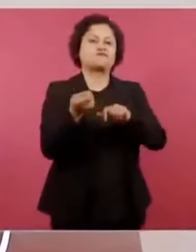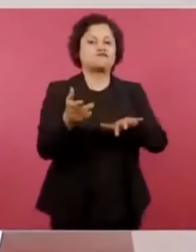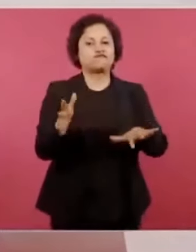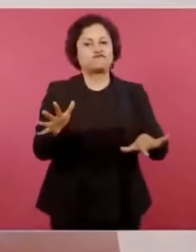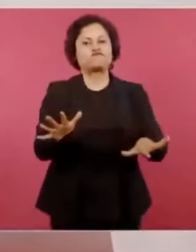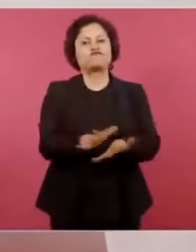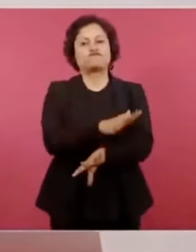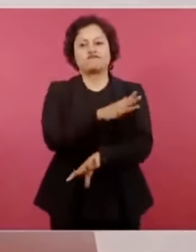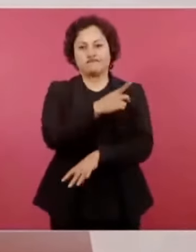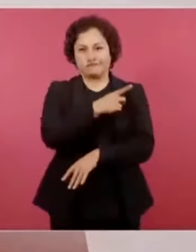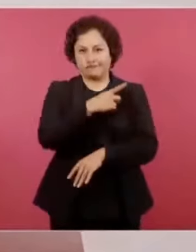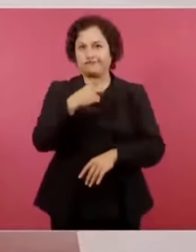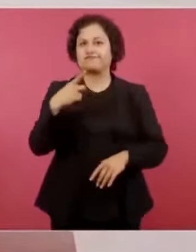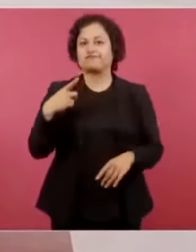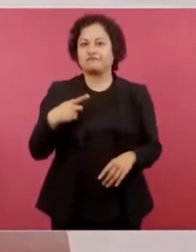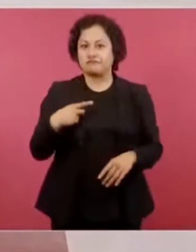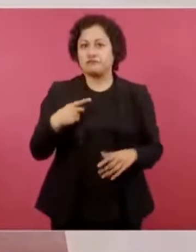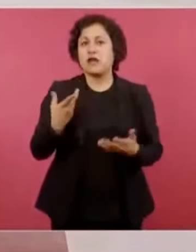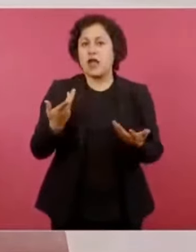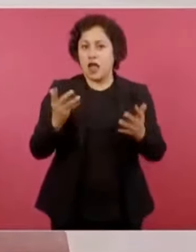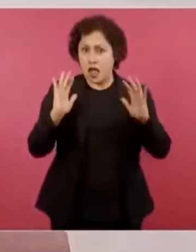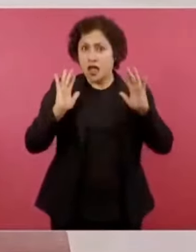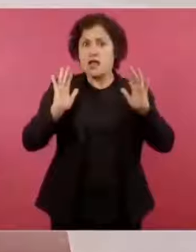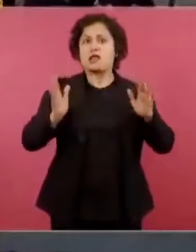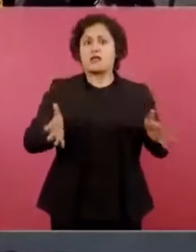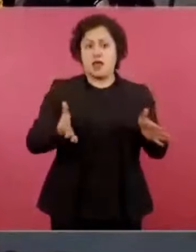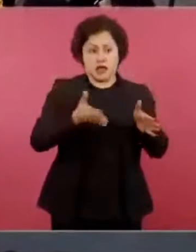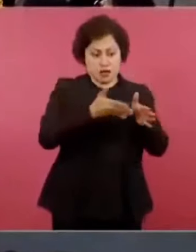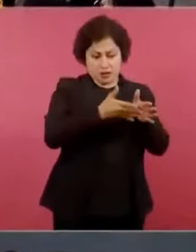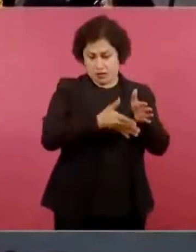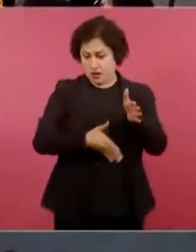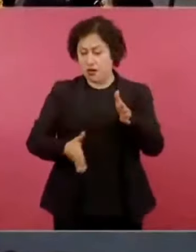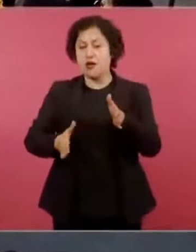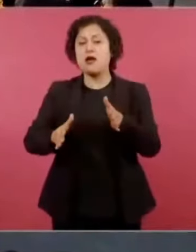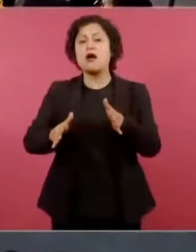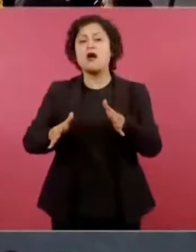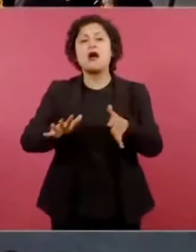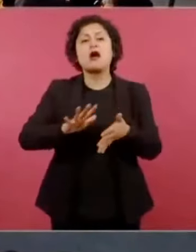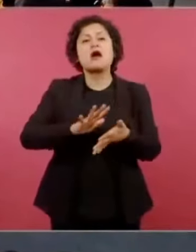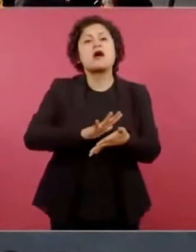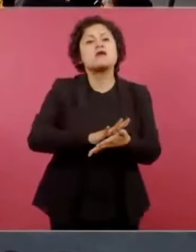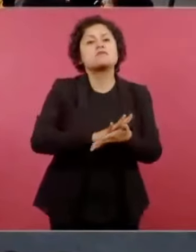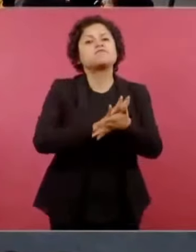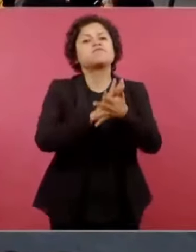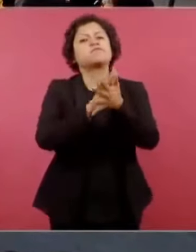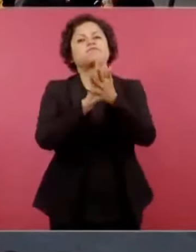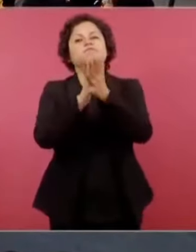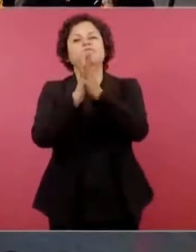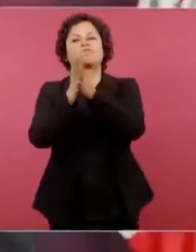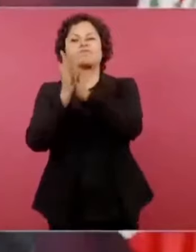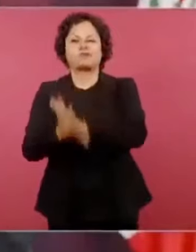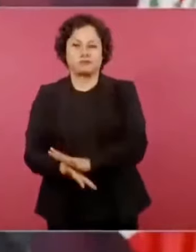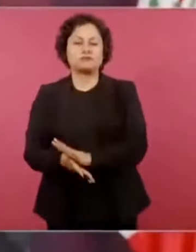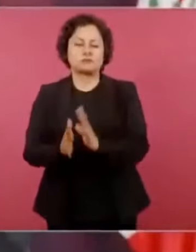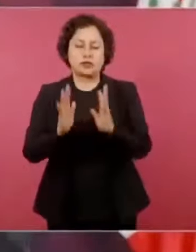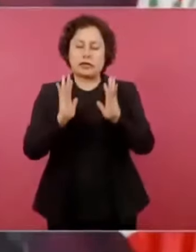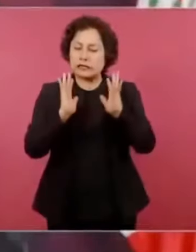y vamos avanzando, porque además no nos cuesta trabajo a los mexicanos.